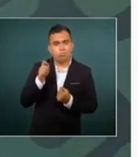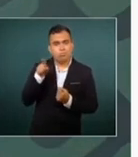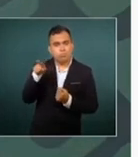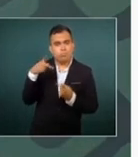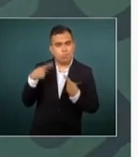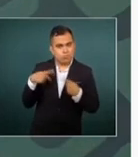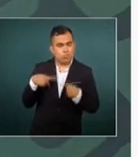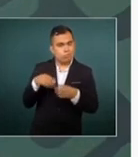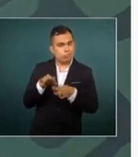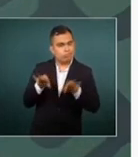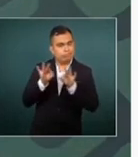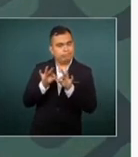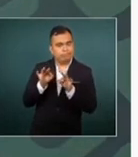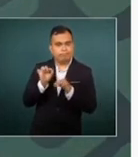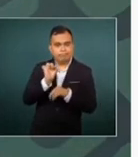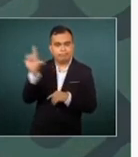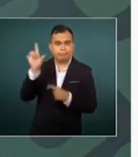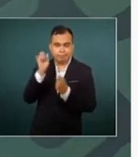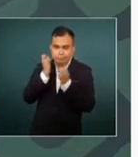que ya mencioné